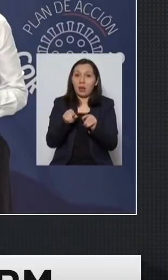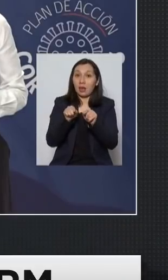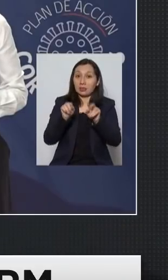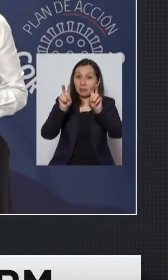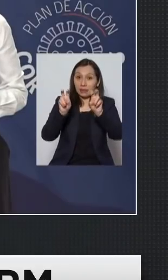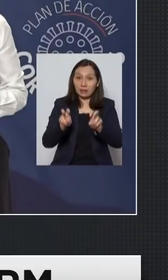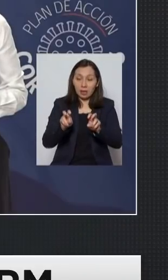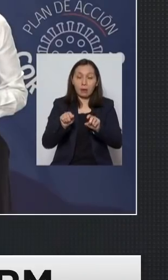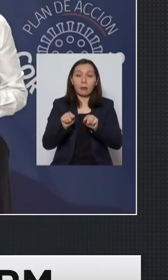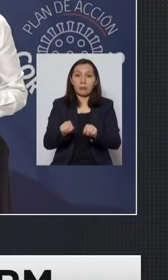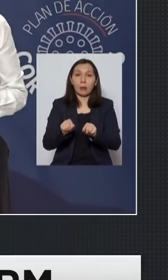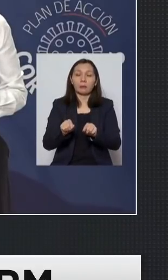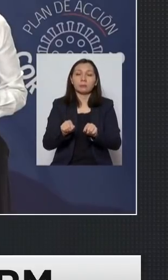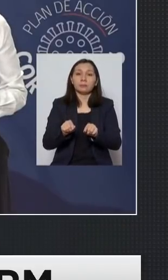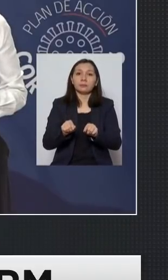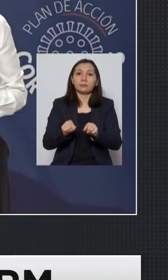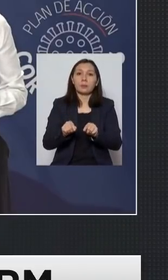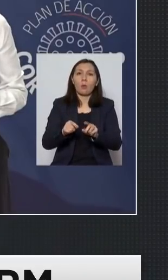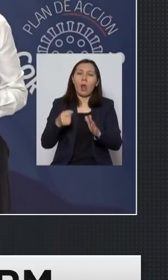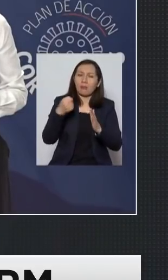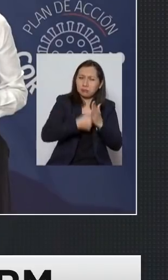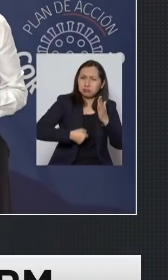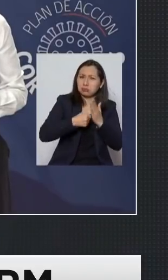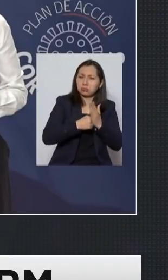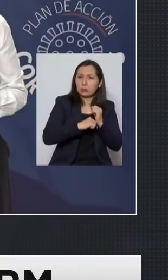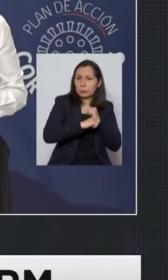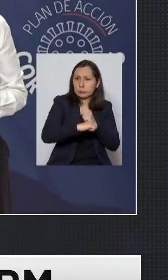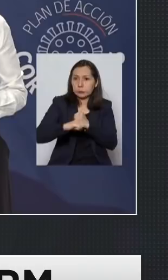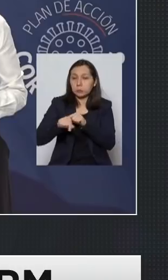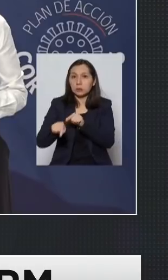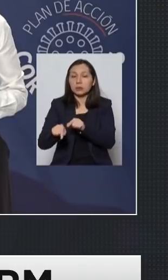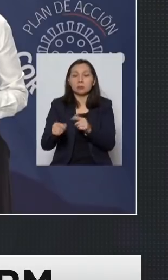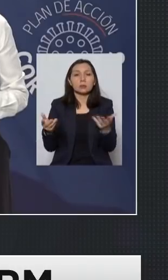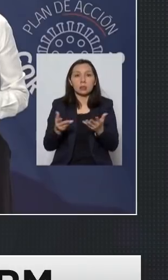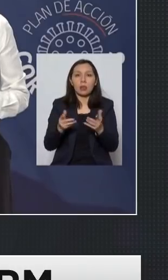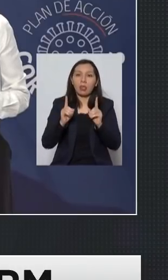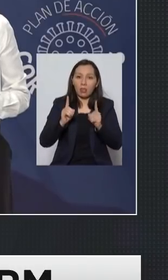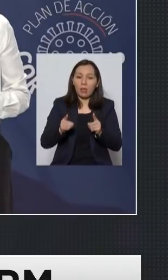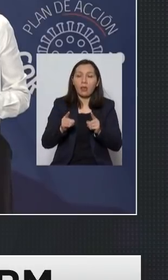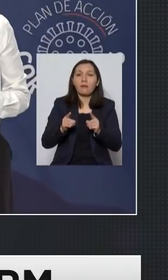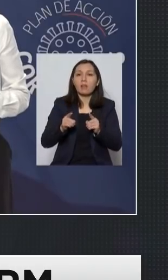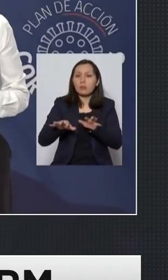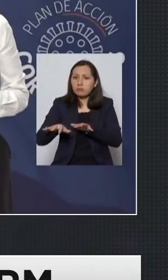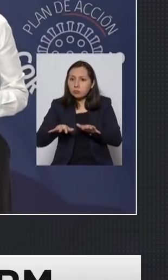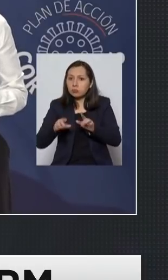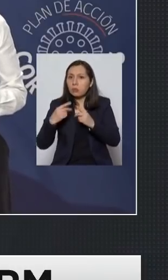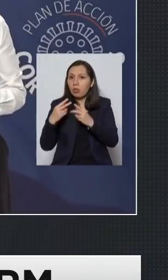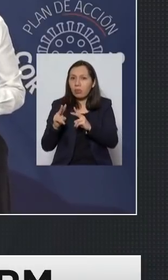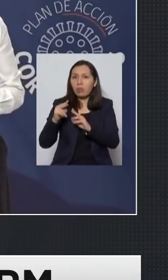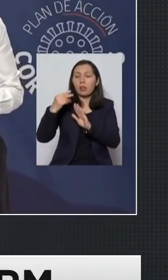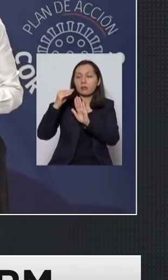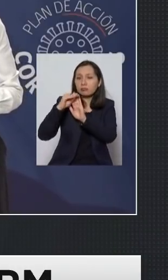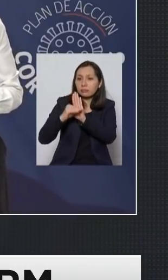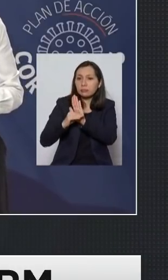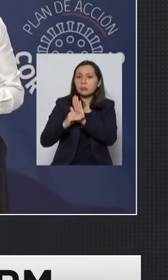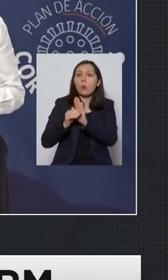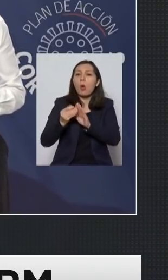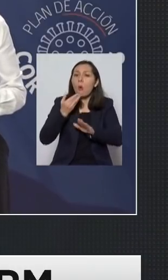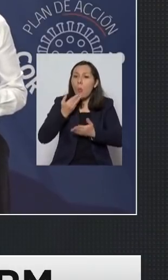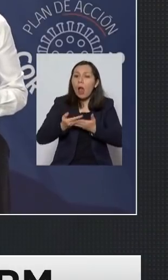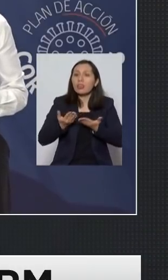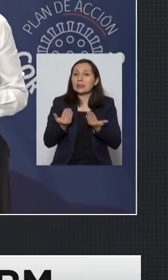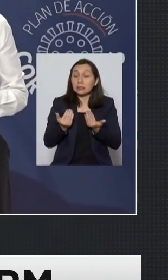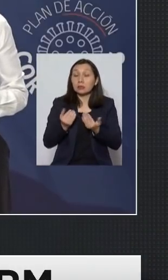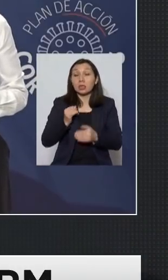sentido las guerras o las batallas hay que librarlas con los instrumentos que corresponden en su momento